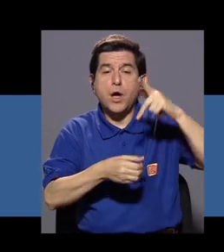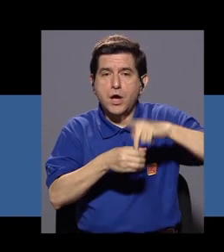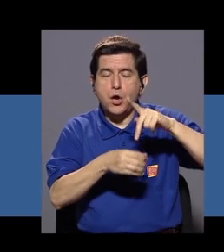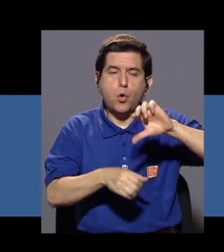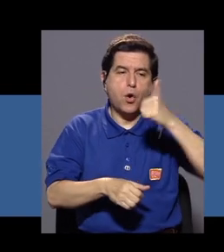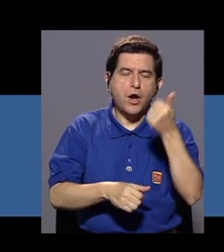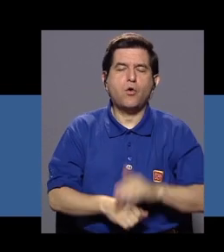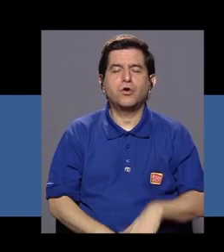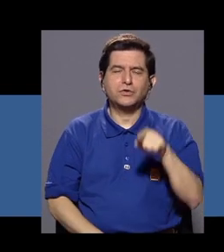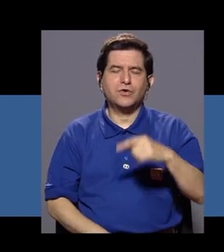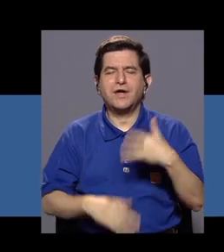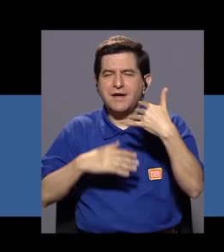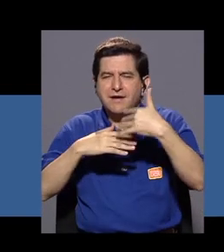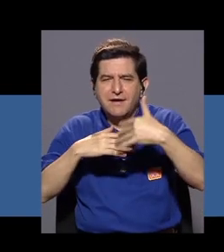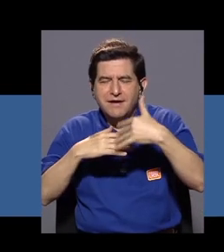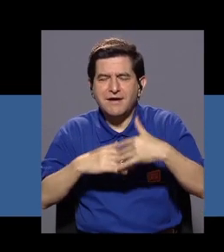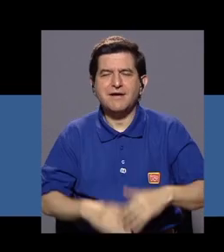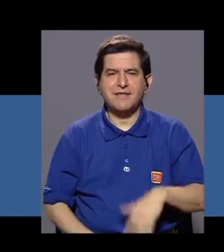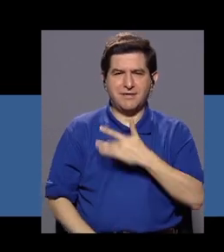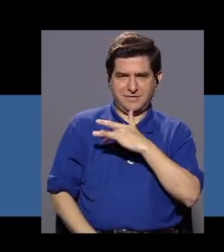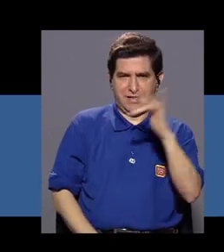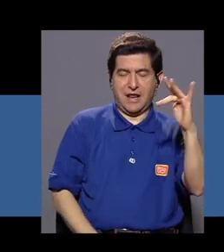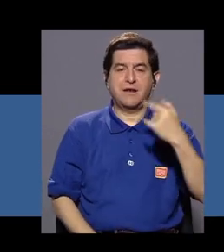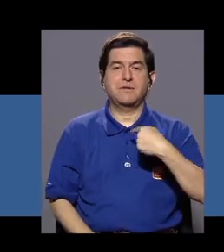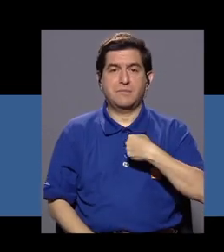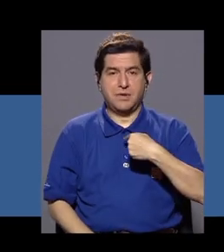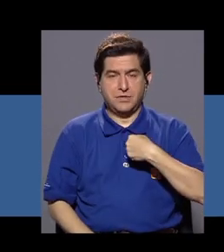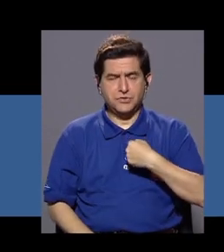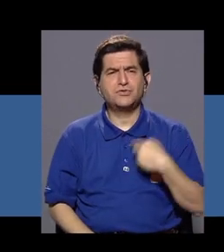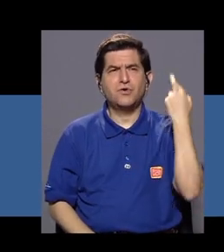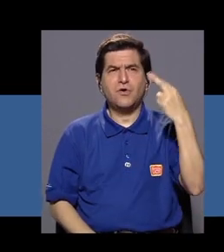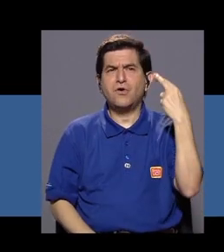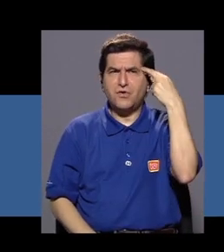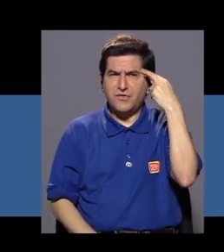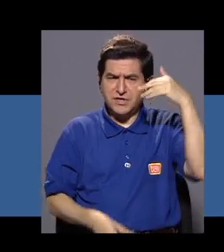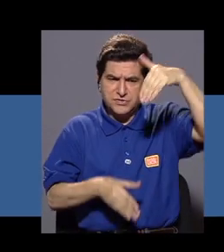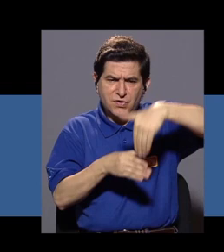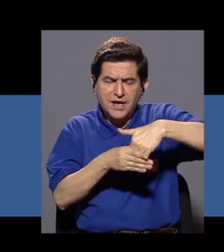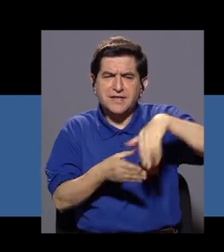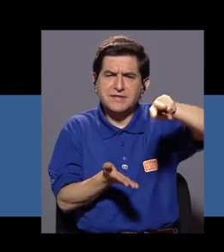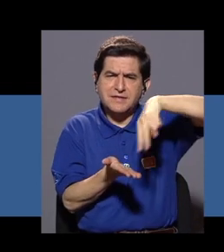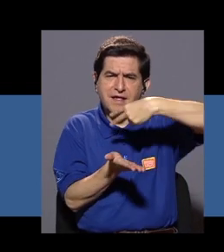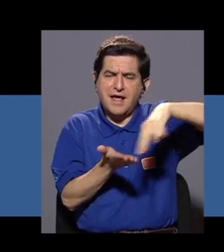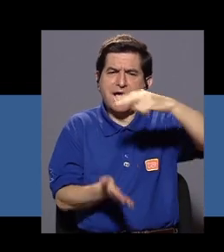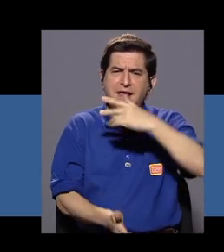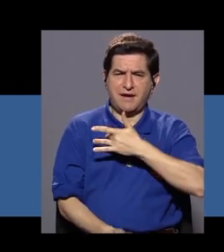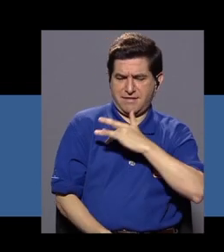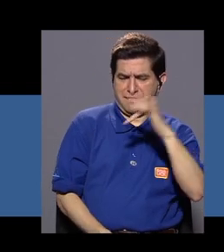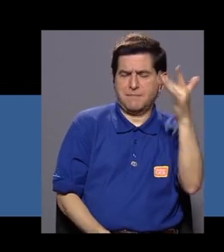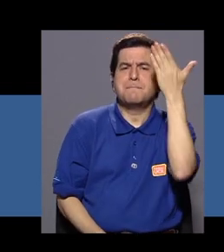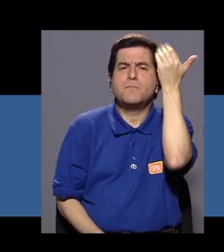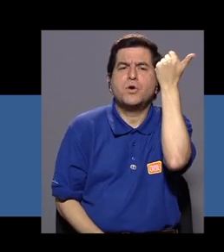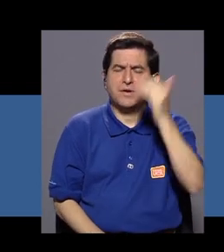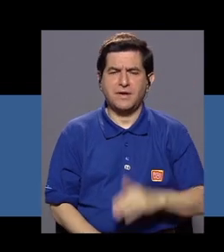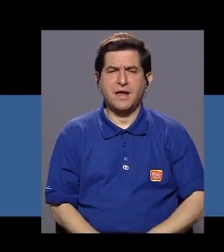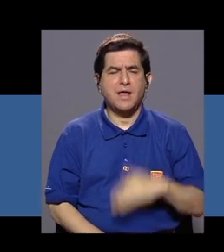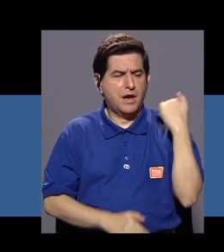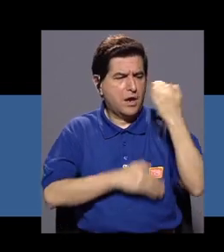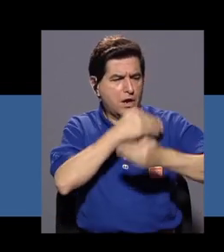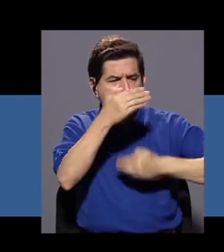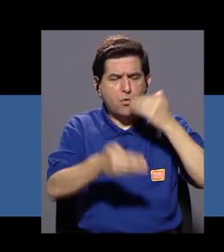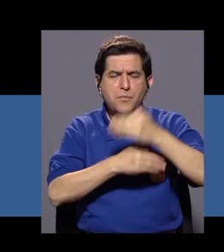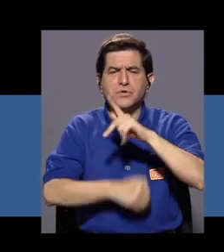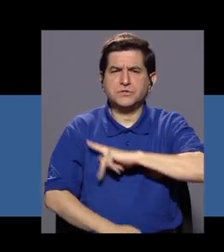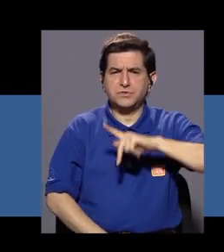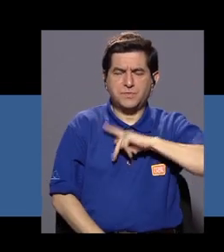Después participé en otro que se llama Heridas del Alma. Lo que me motivó a entrar en la danza del alma fue un